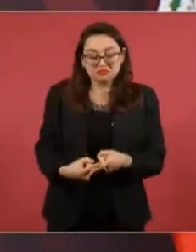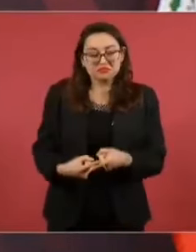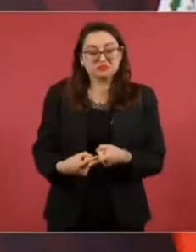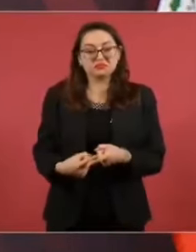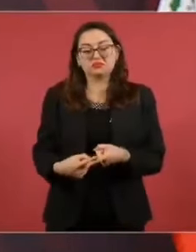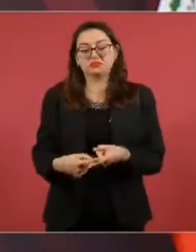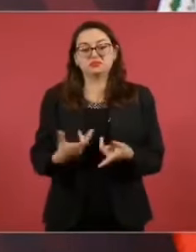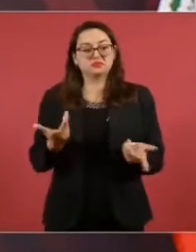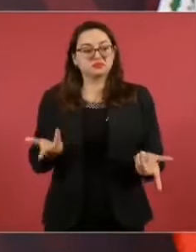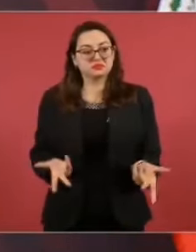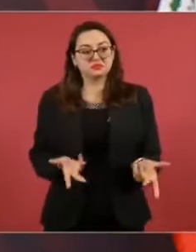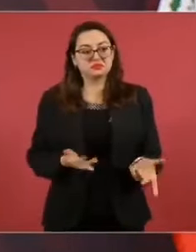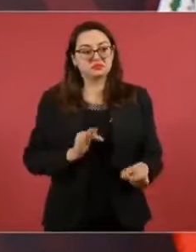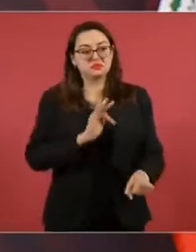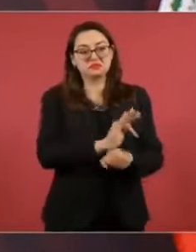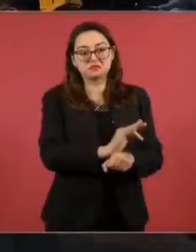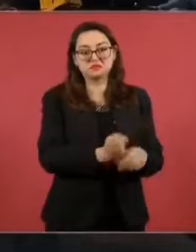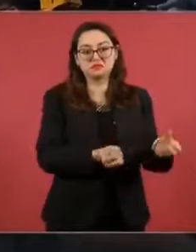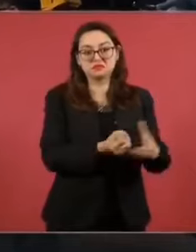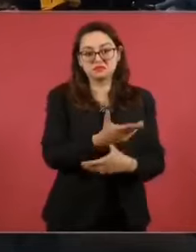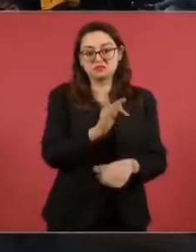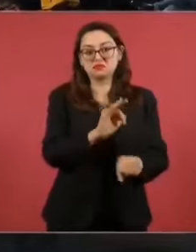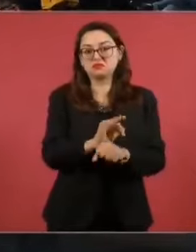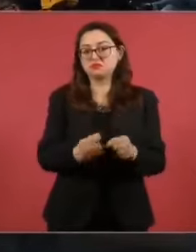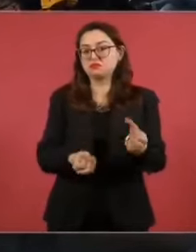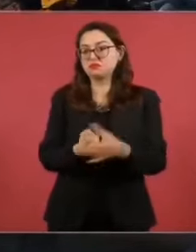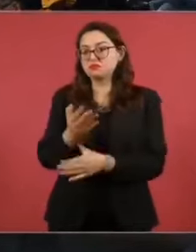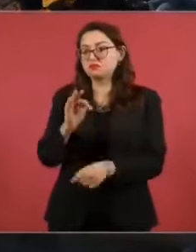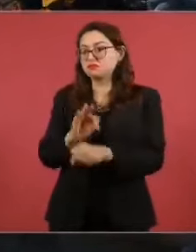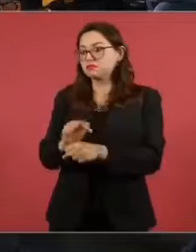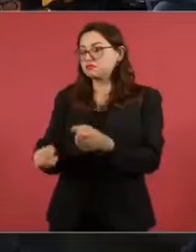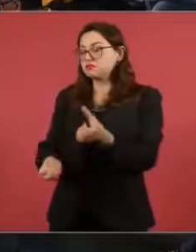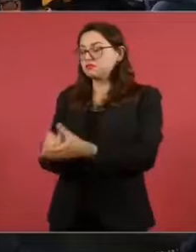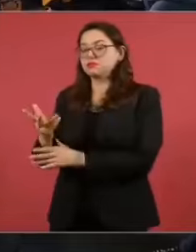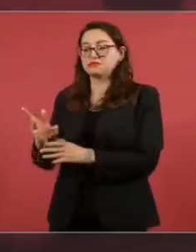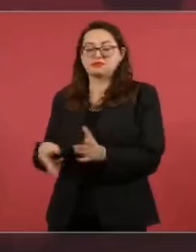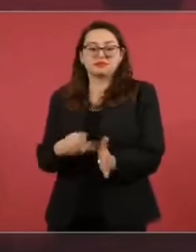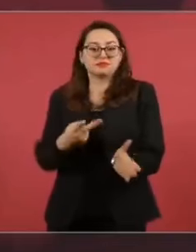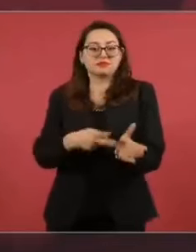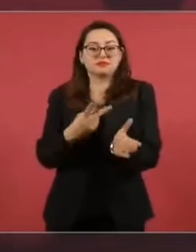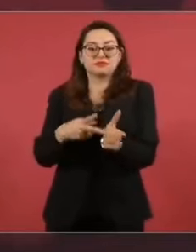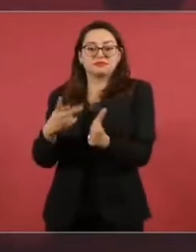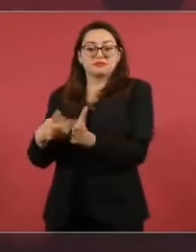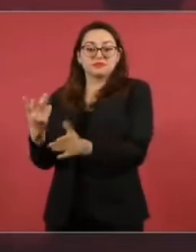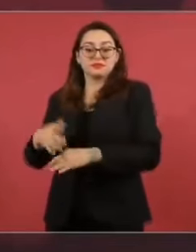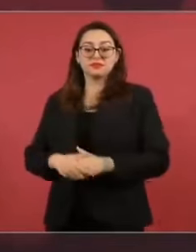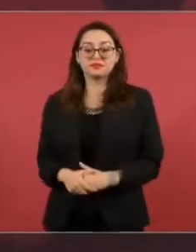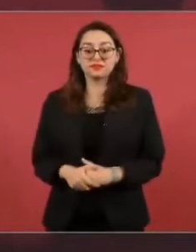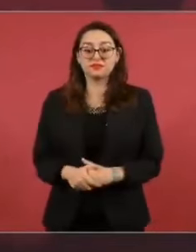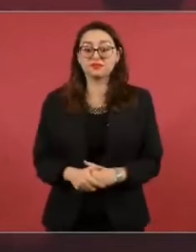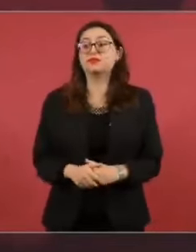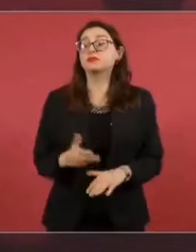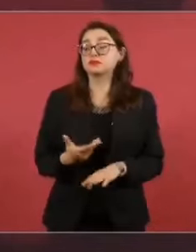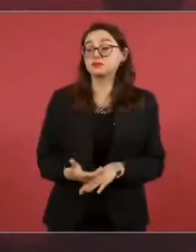Cuando estaba el ministro Saldívar de presidente de la Corte